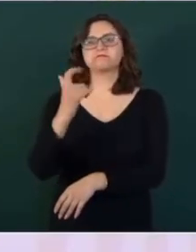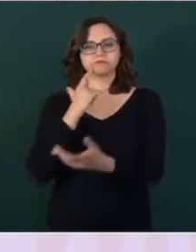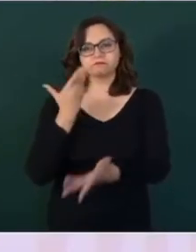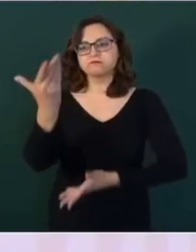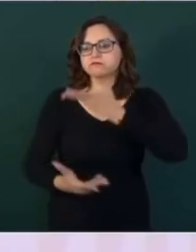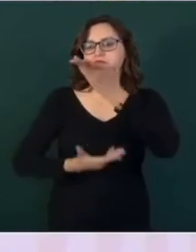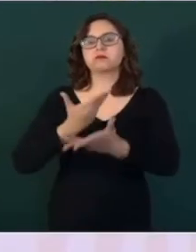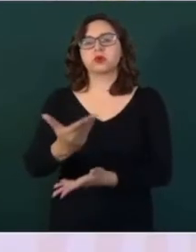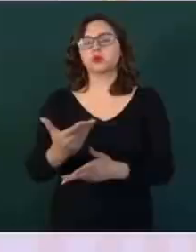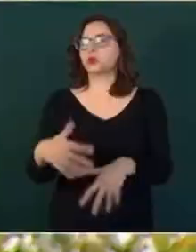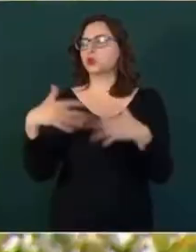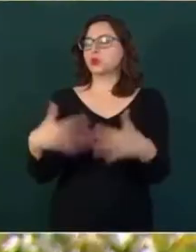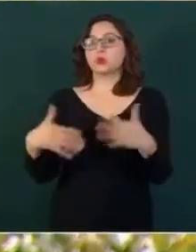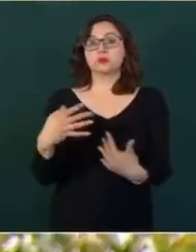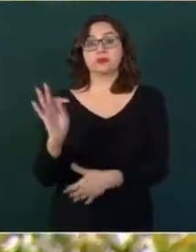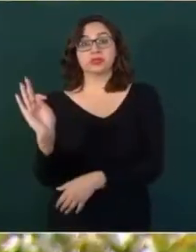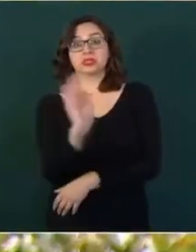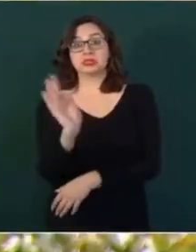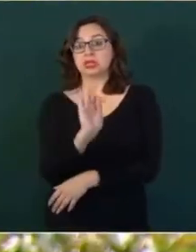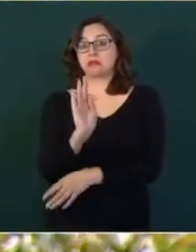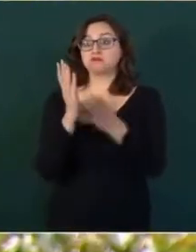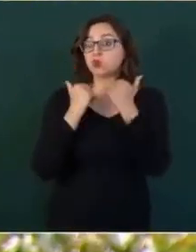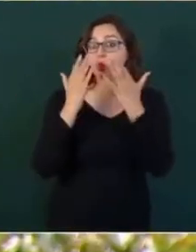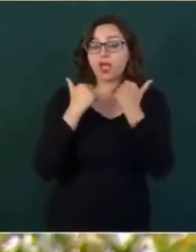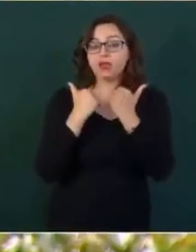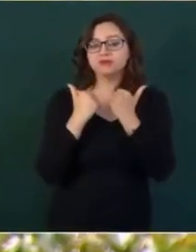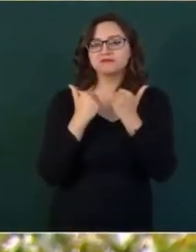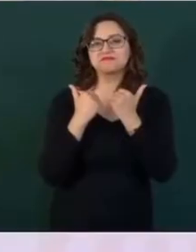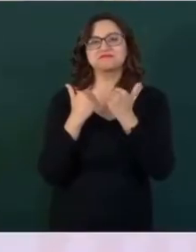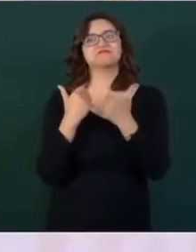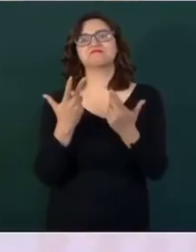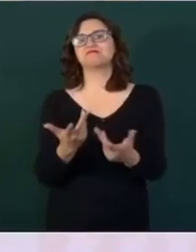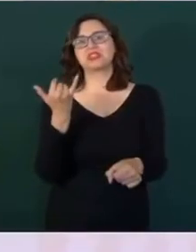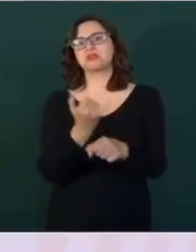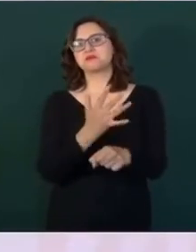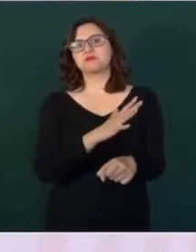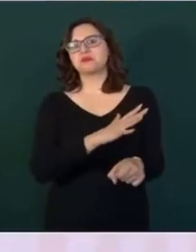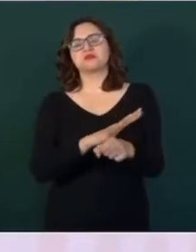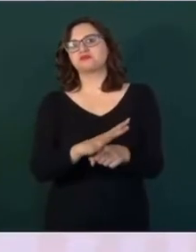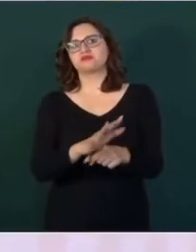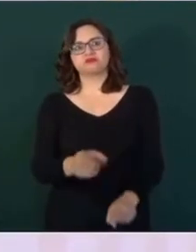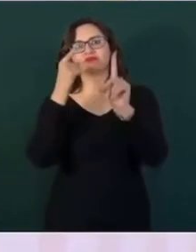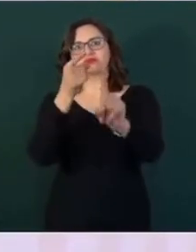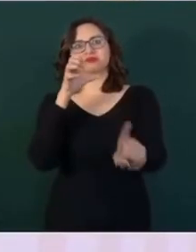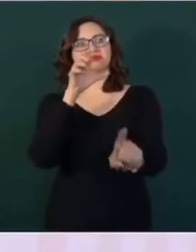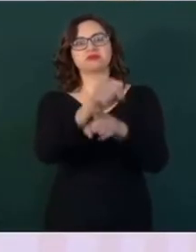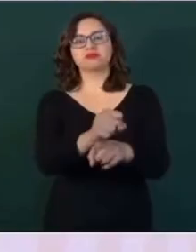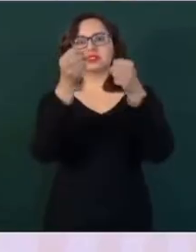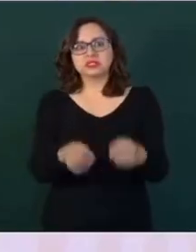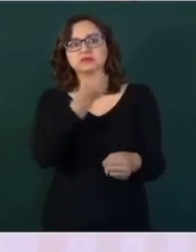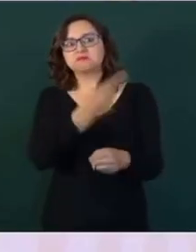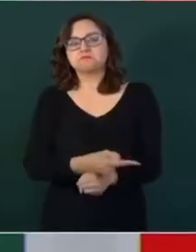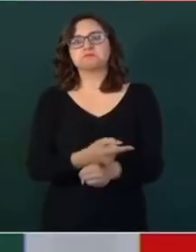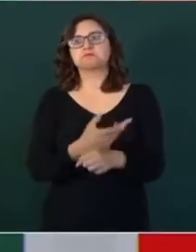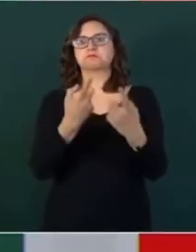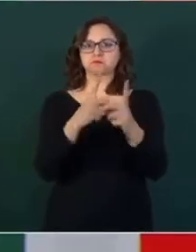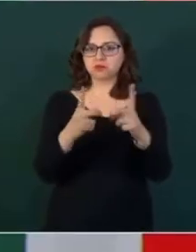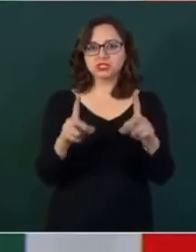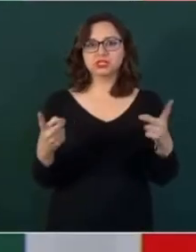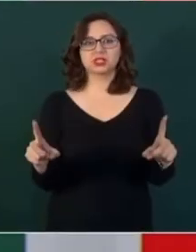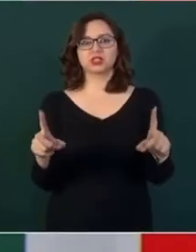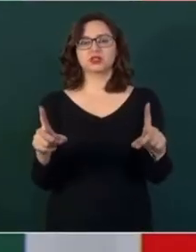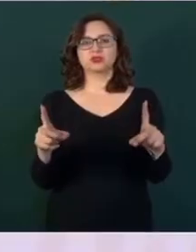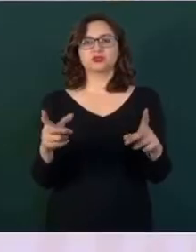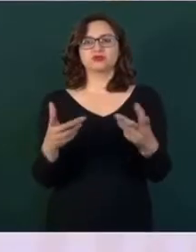no tendríamos los mismos resultados en seguridad, en desarrollo